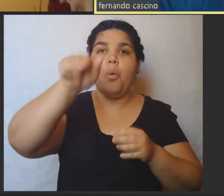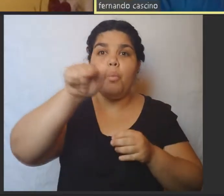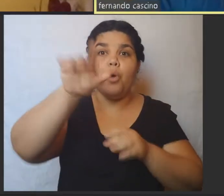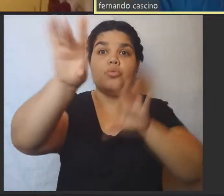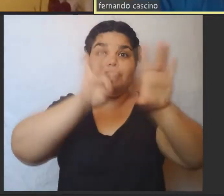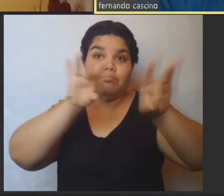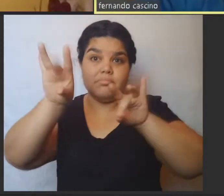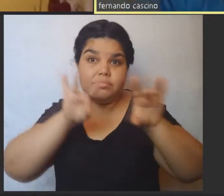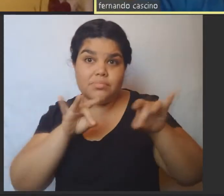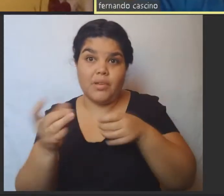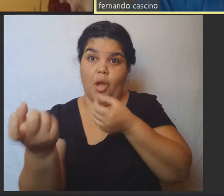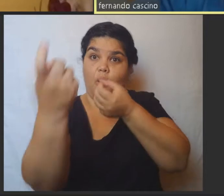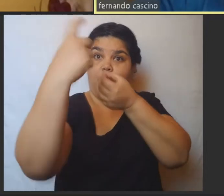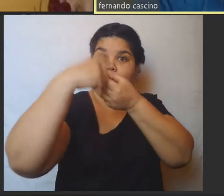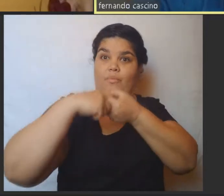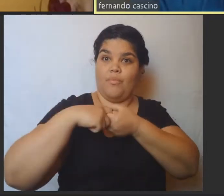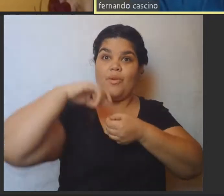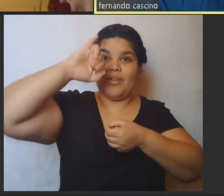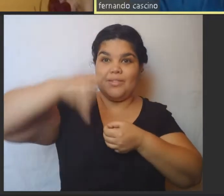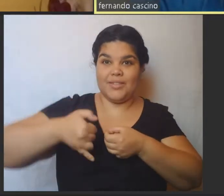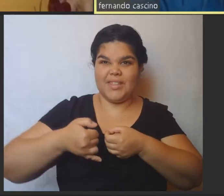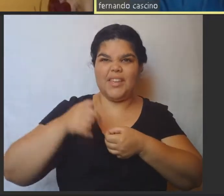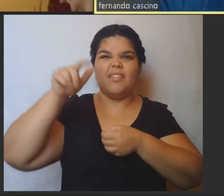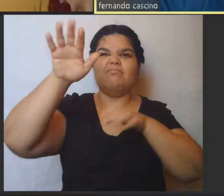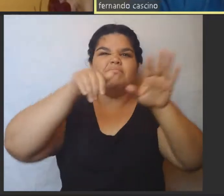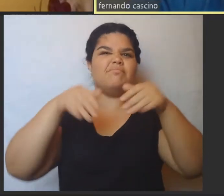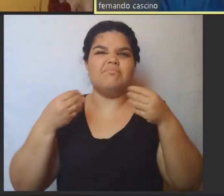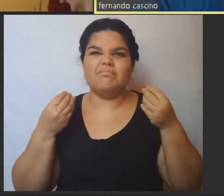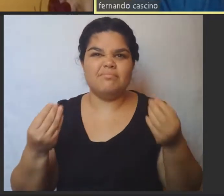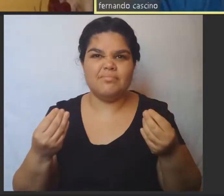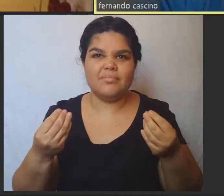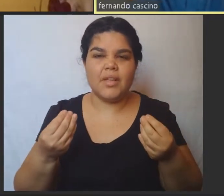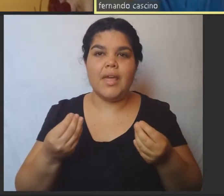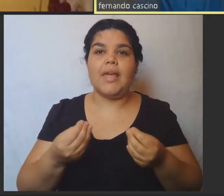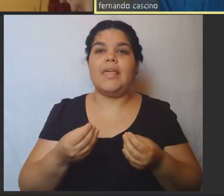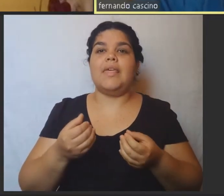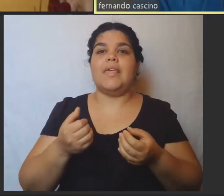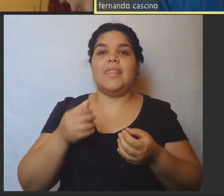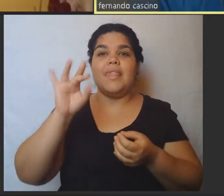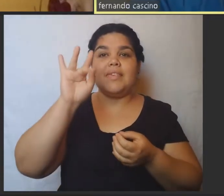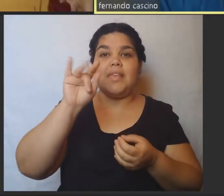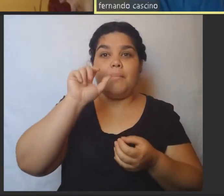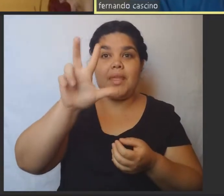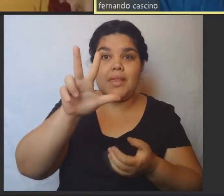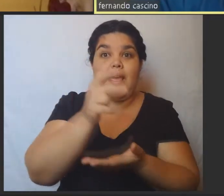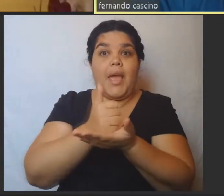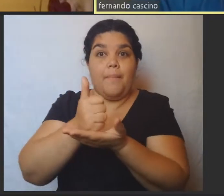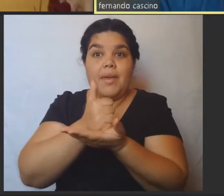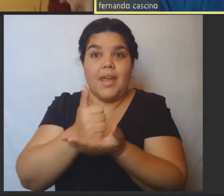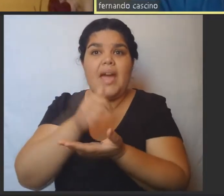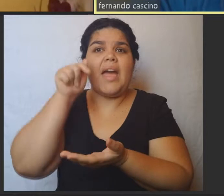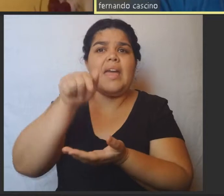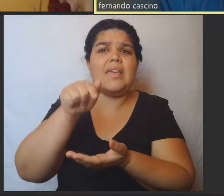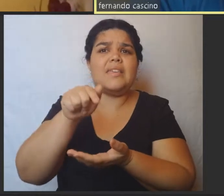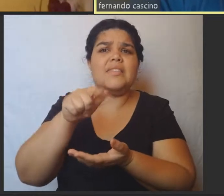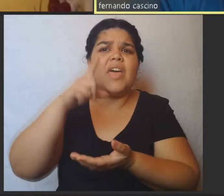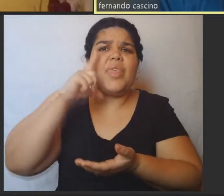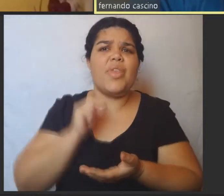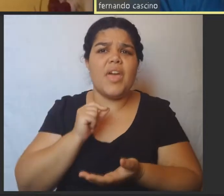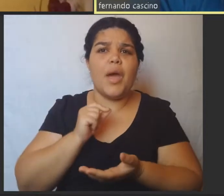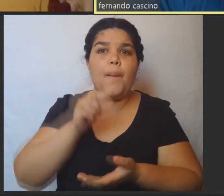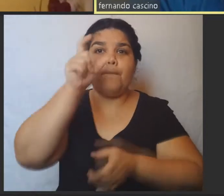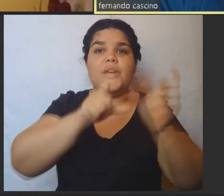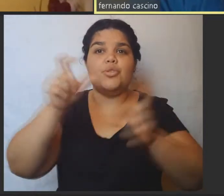esta convocatoria de una convocatoria que es esperando al 3 de diciembre que es el día de los derechos a las personas con